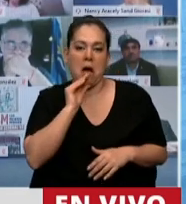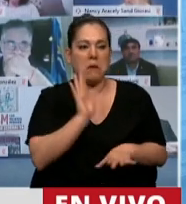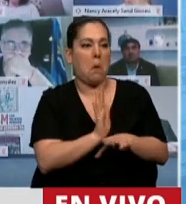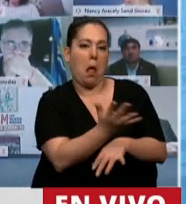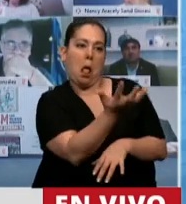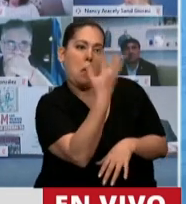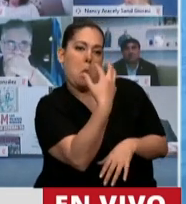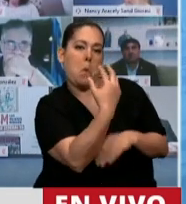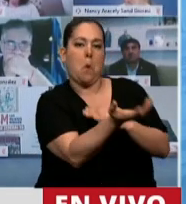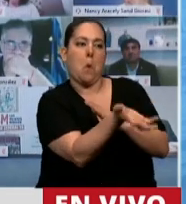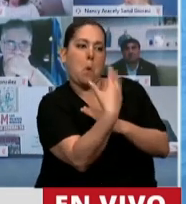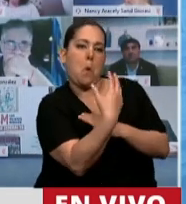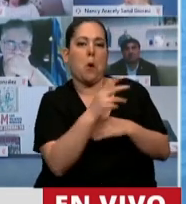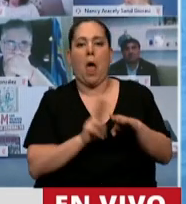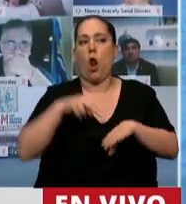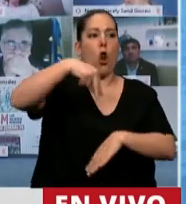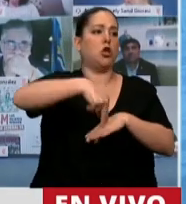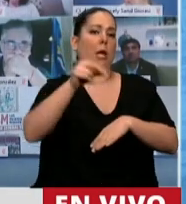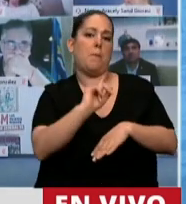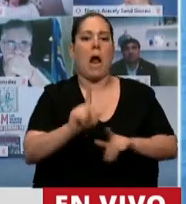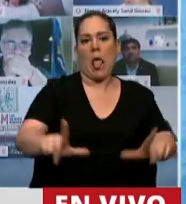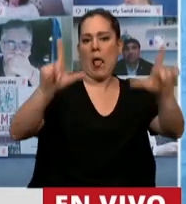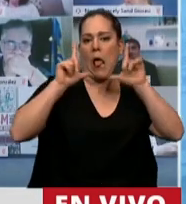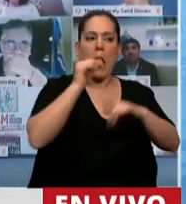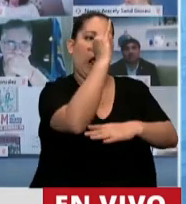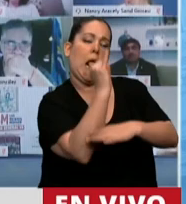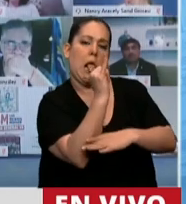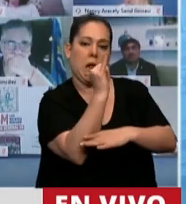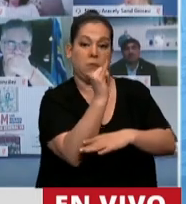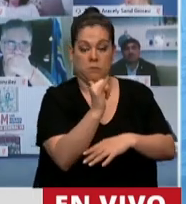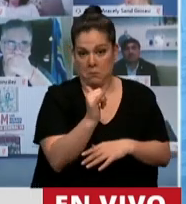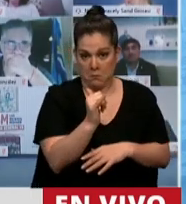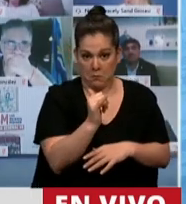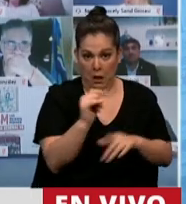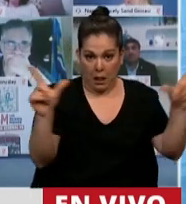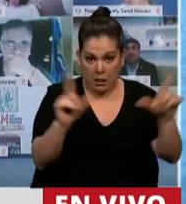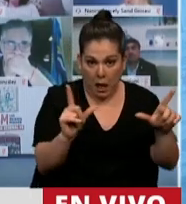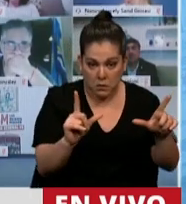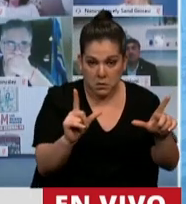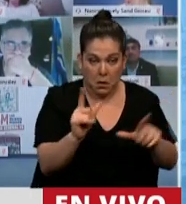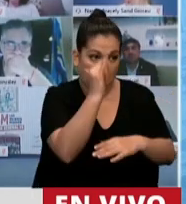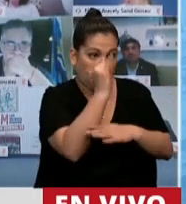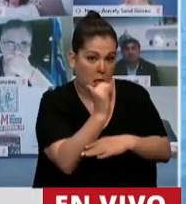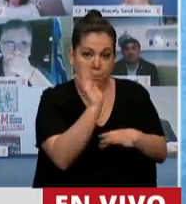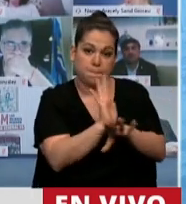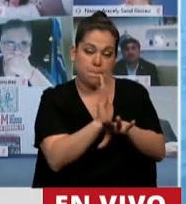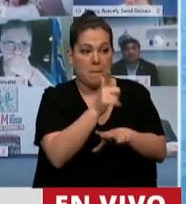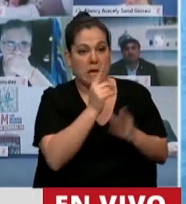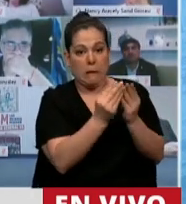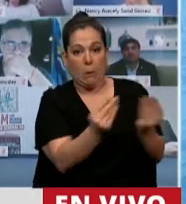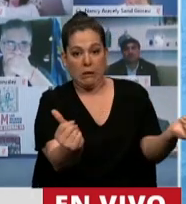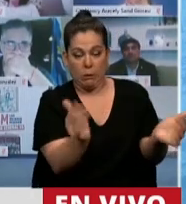antes diciendo, no se pare que no sale en la televisión. Si no salimos en la televisión, no se invisibilizan.